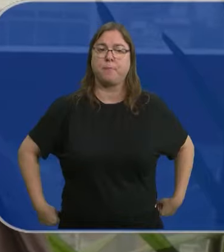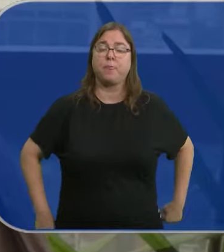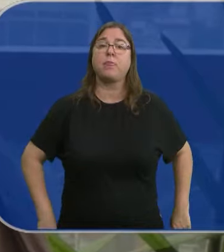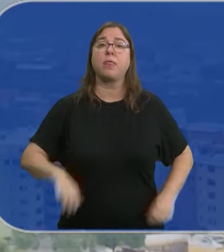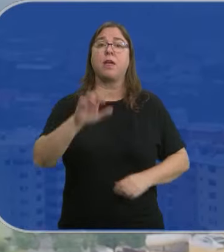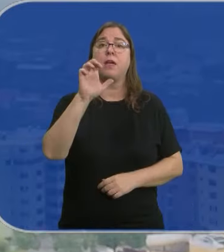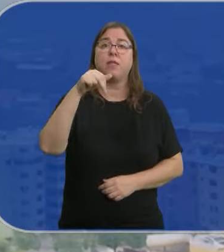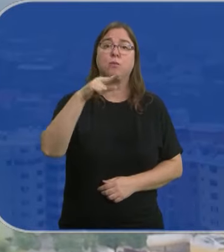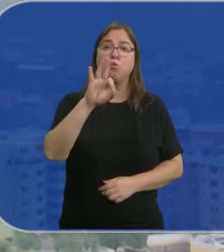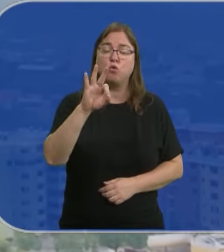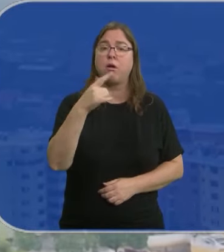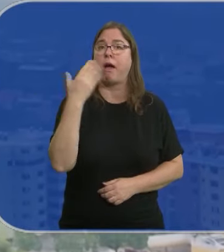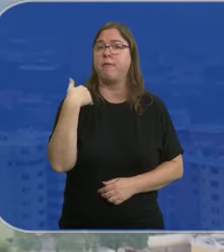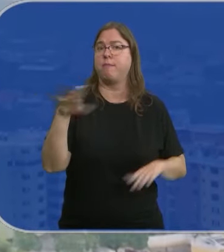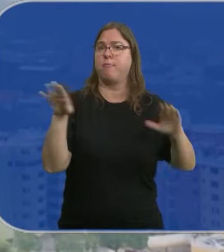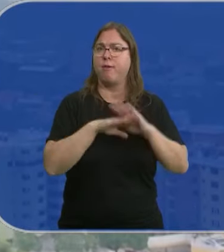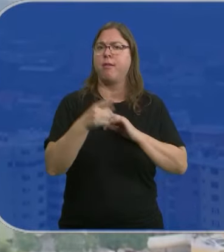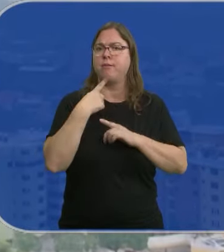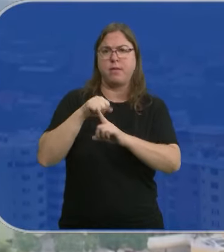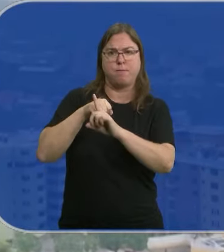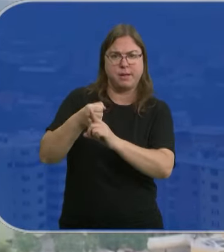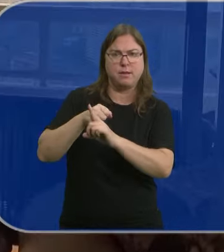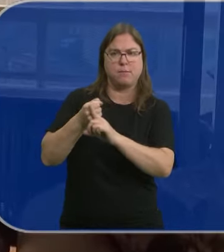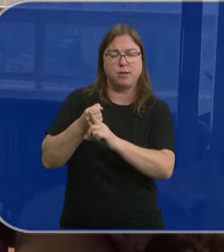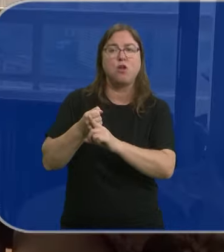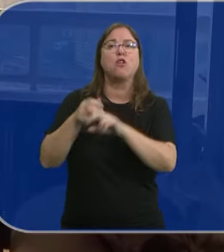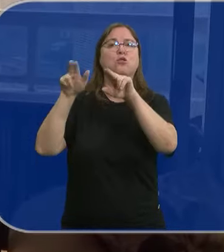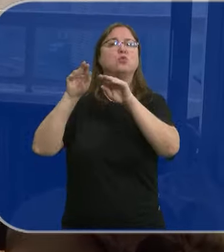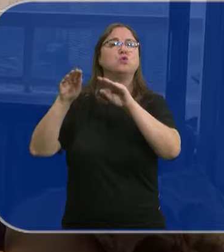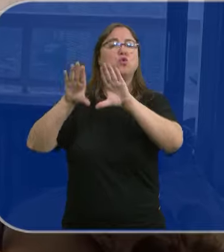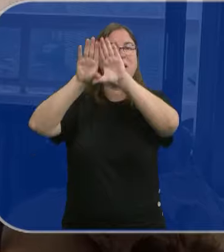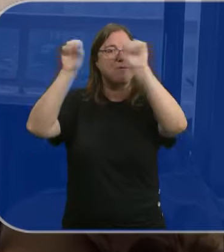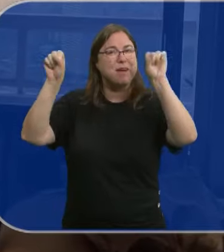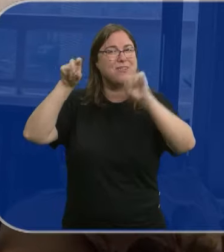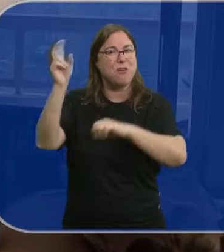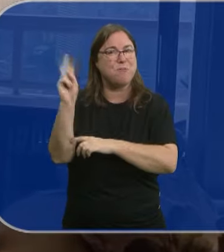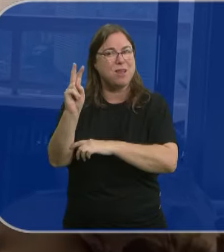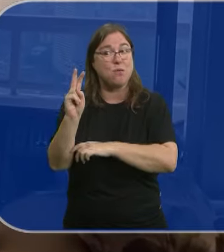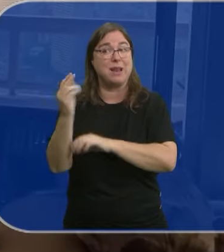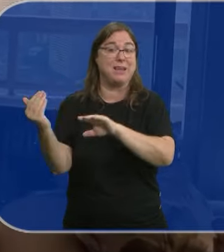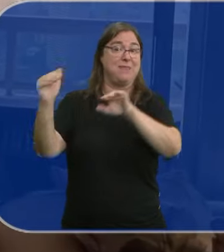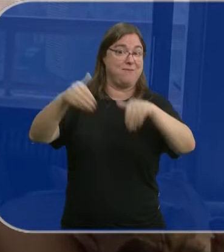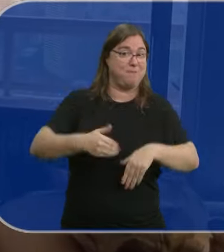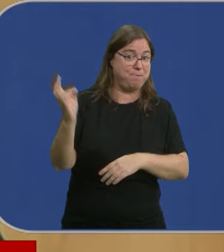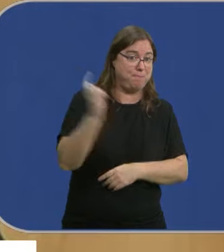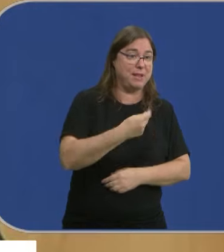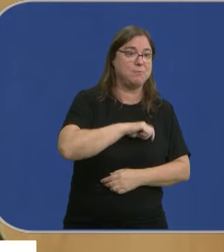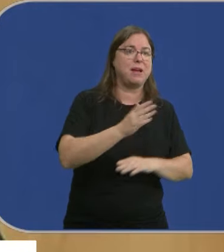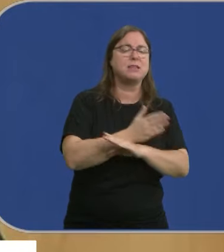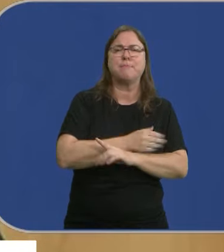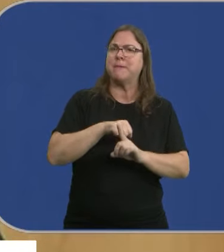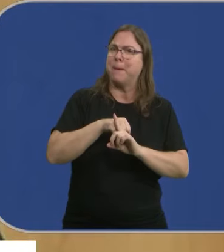Edmundo González Urrutia denunció anoche que recibió coacciones en la residencia del embajador español en Venezuela antes de partir hacia nuestro país.